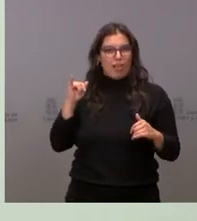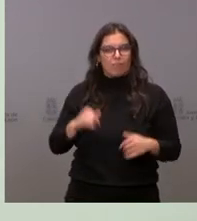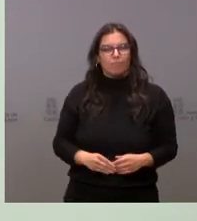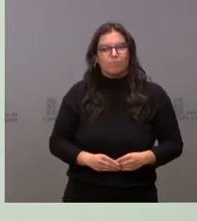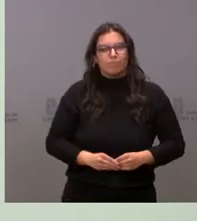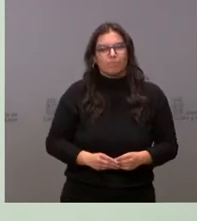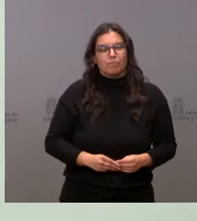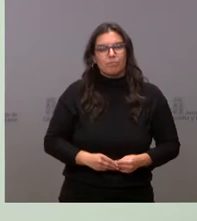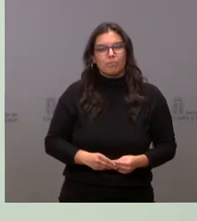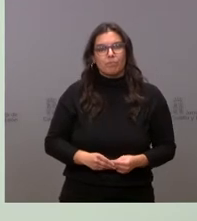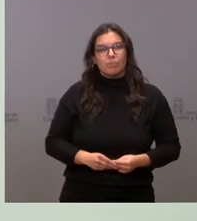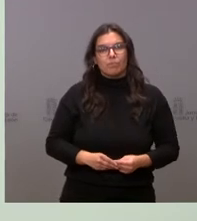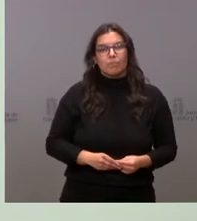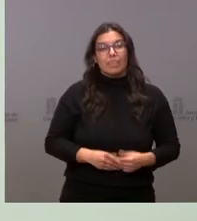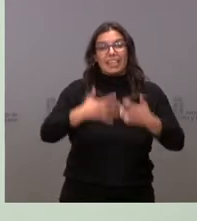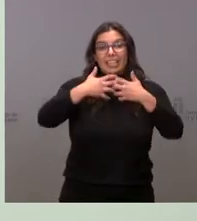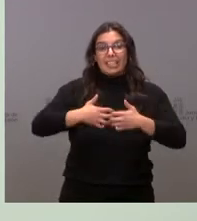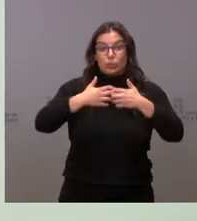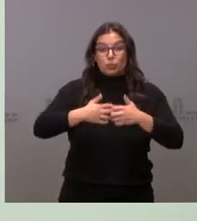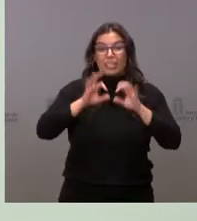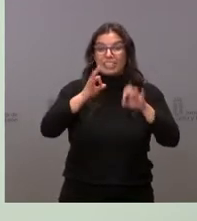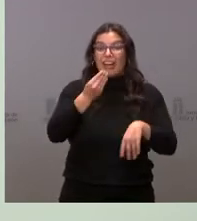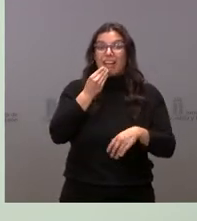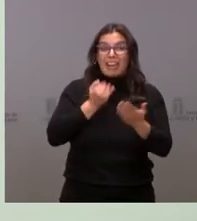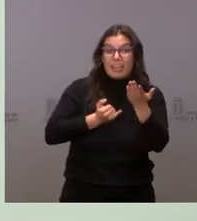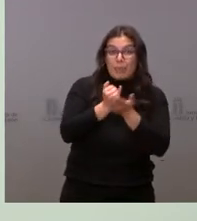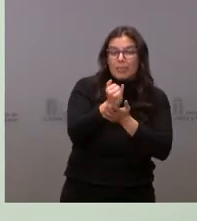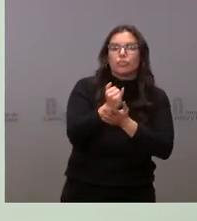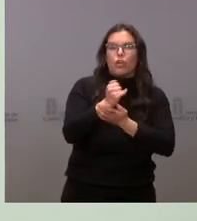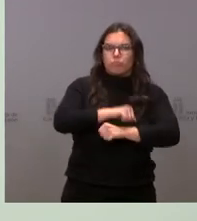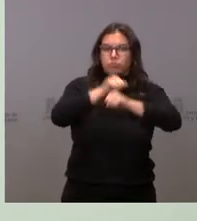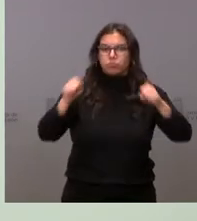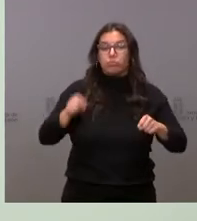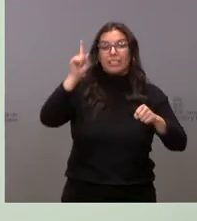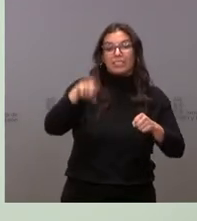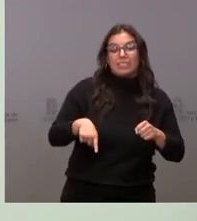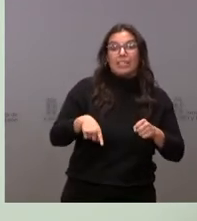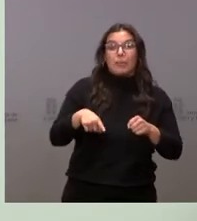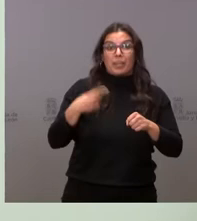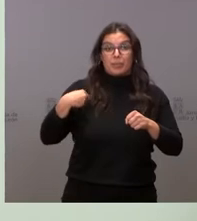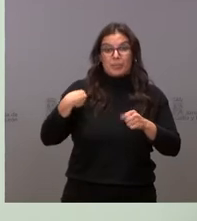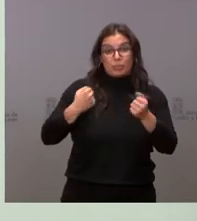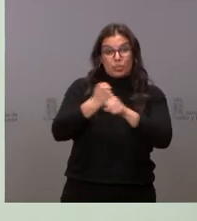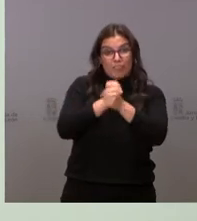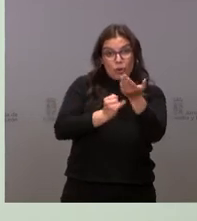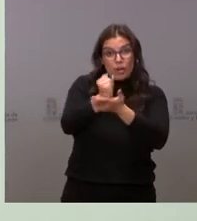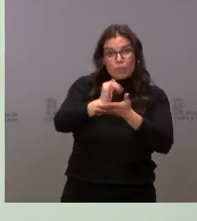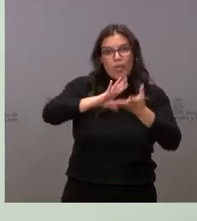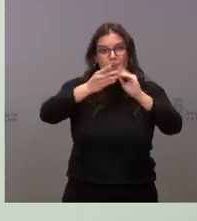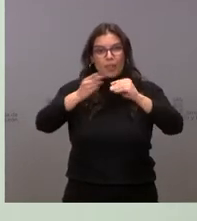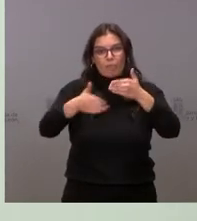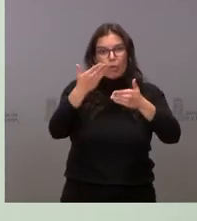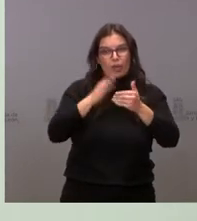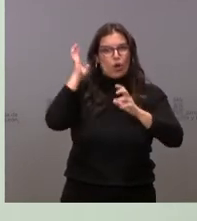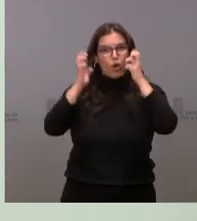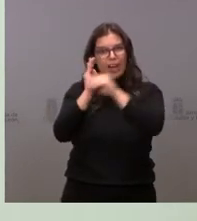fortalecer nuestra industria agroalimentaria y modernizar las explotaciones agrarias y ganaderas